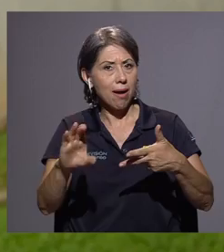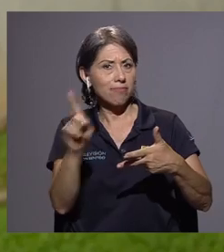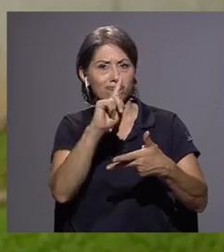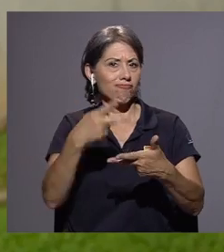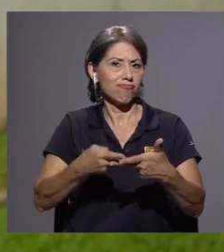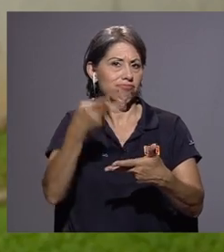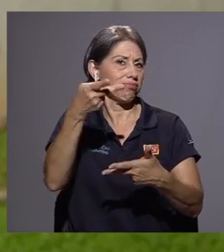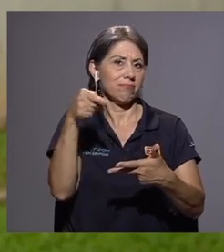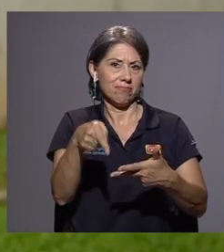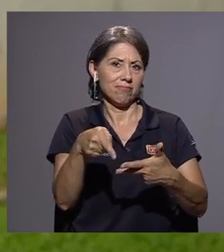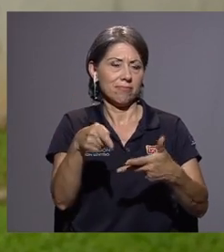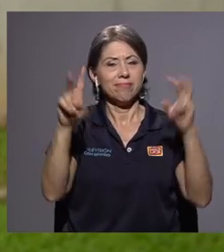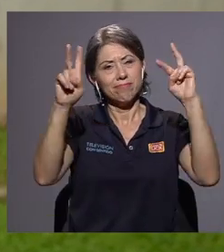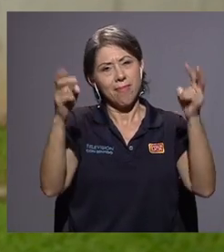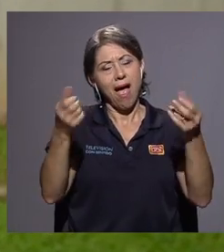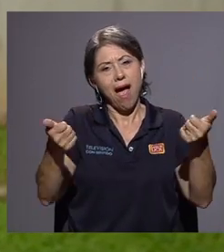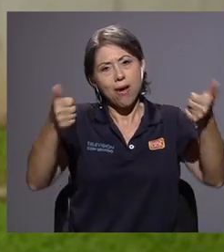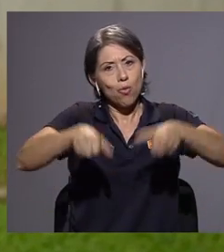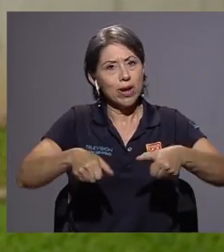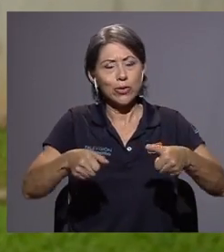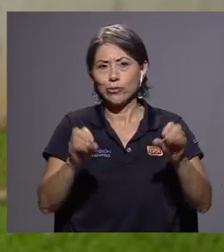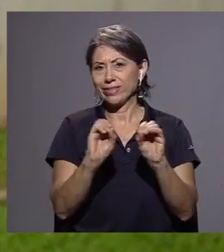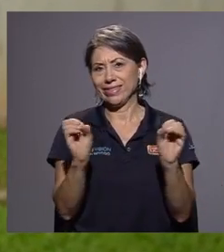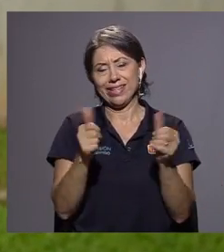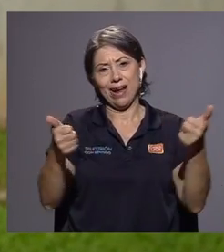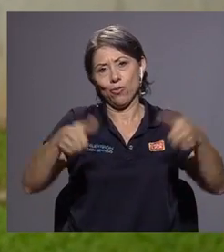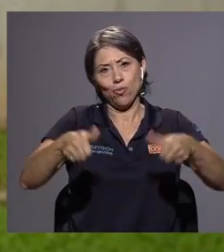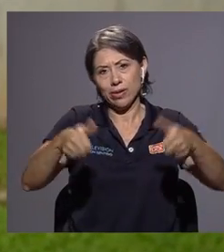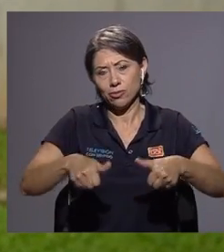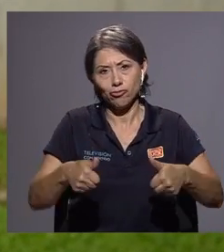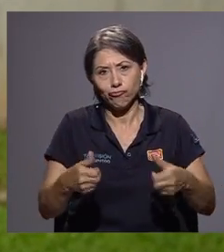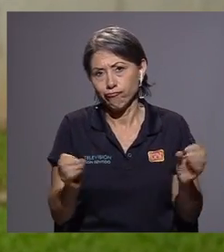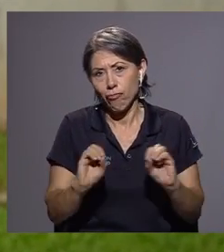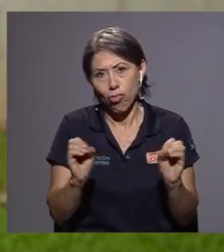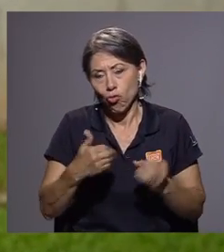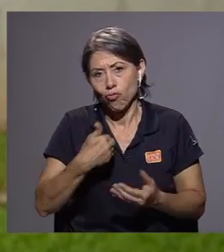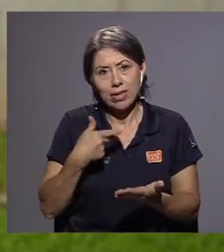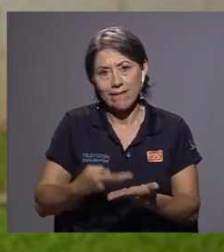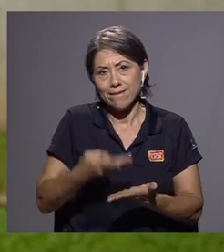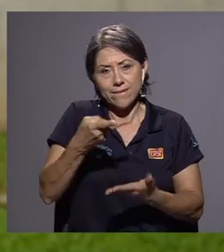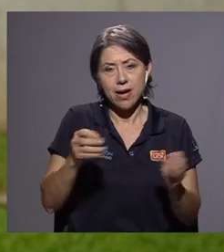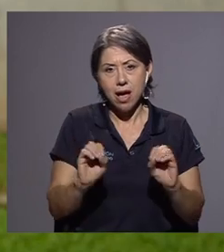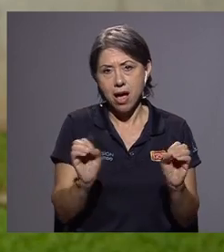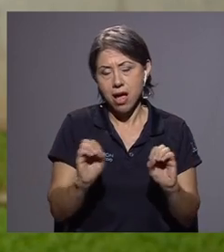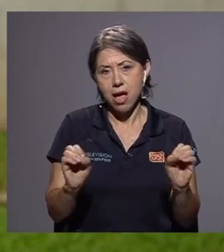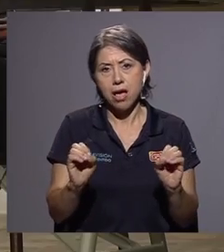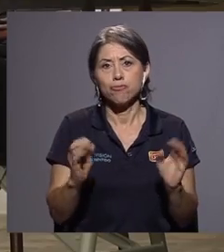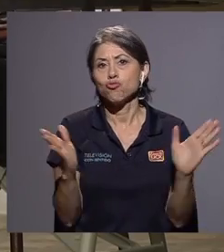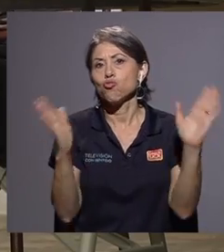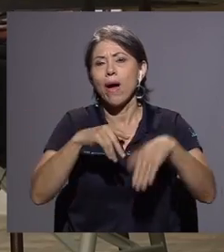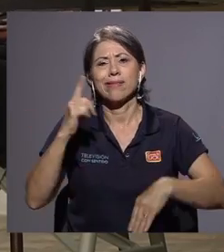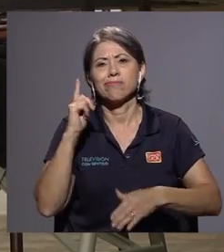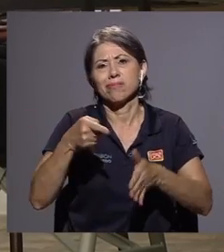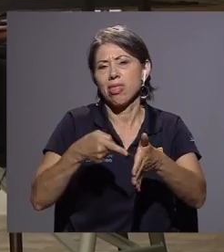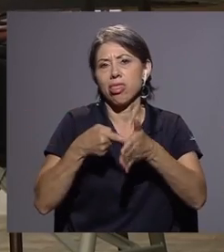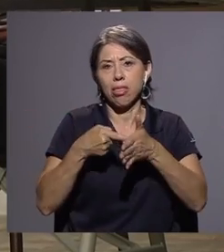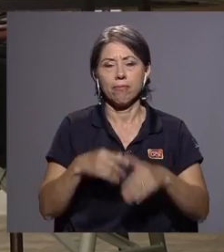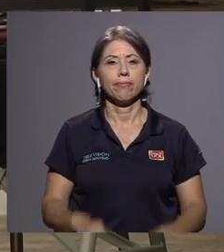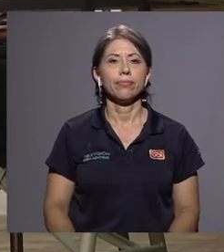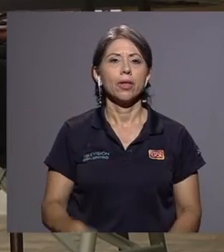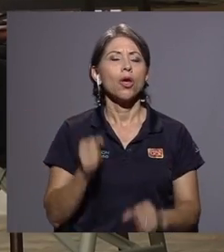válido, es decir, es un acuerdo sin acuerdos, por así decirlo, no tiene ninguna validez en el sentido de la exigibilidad.